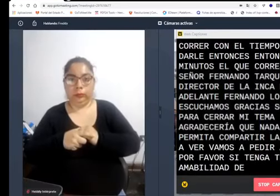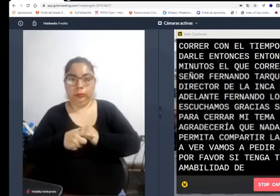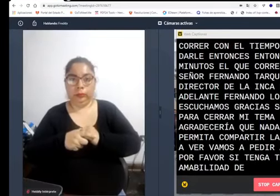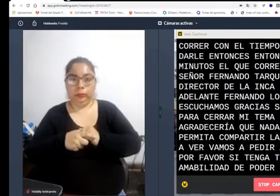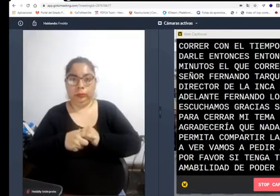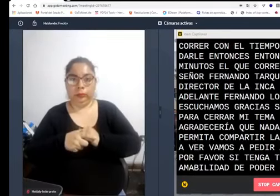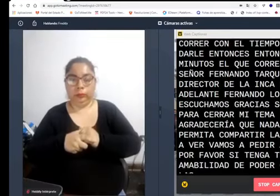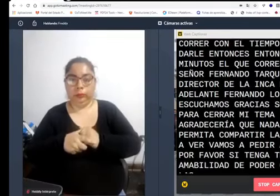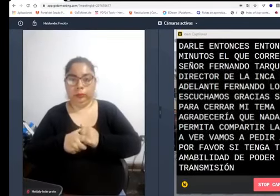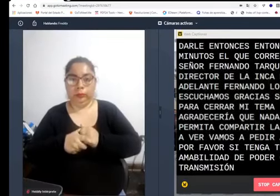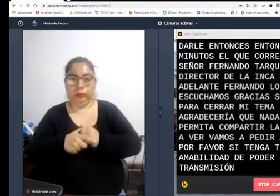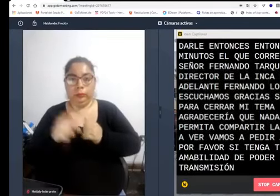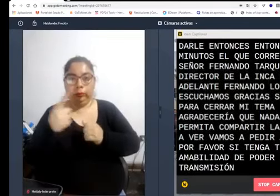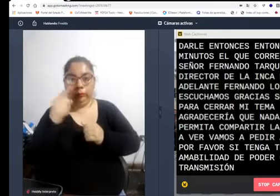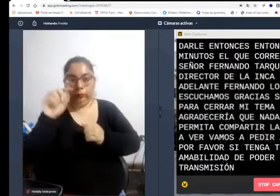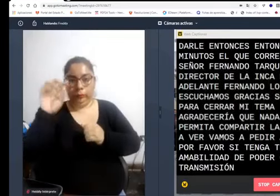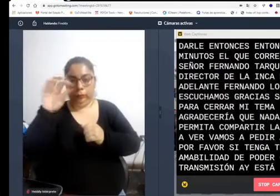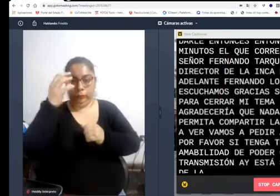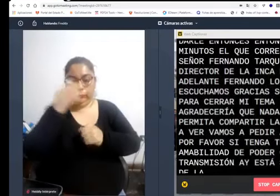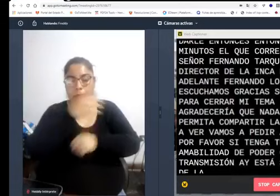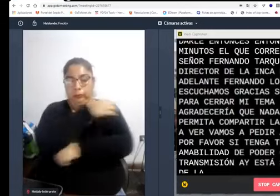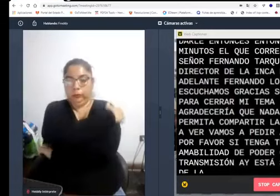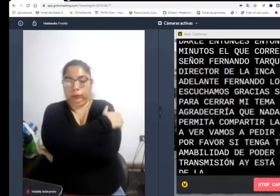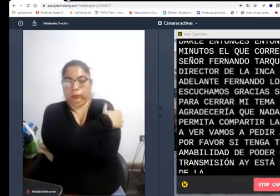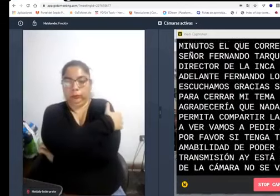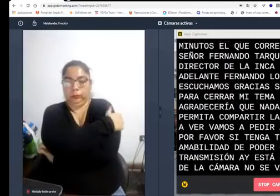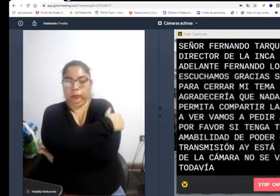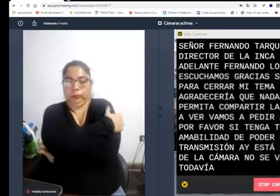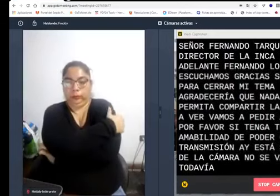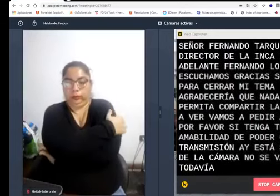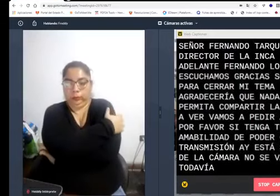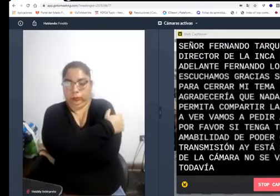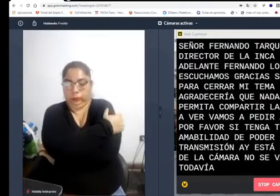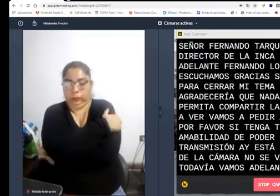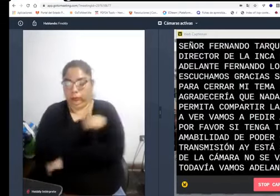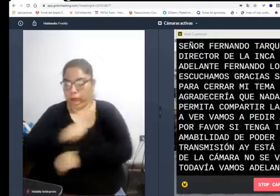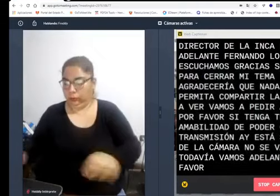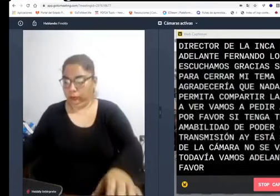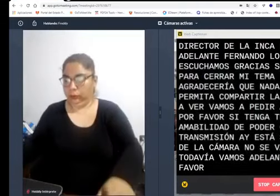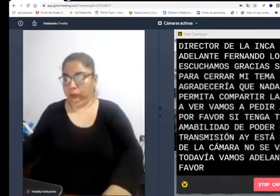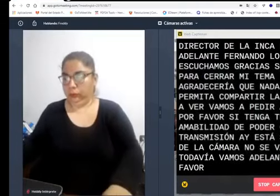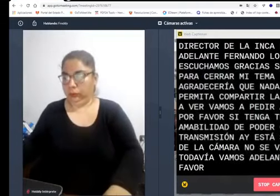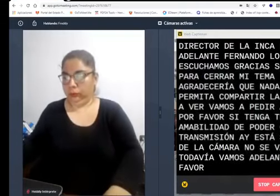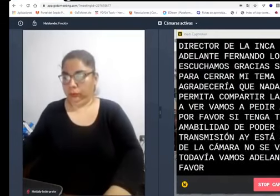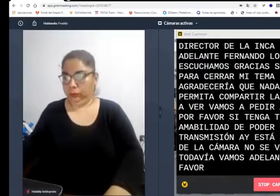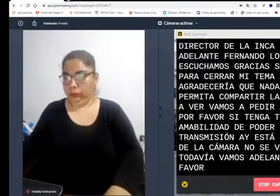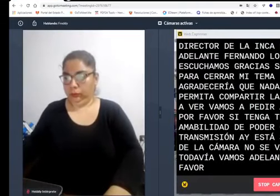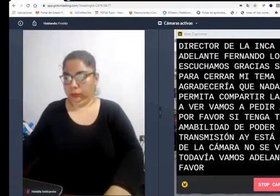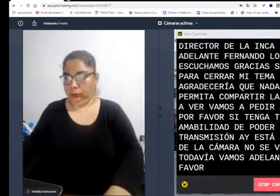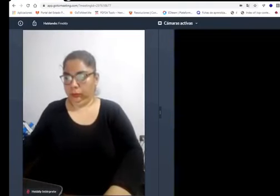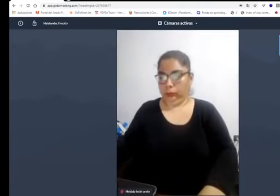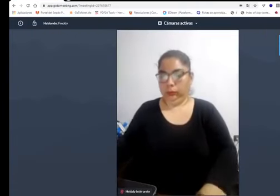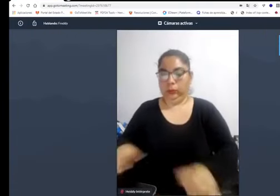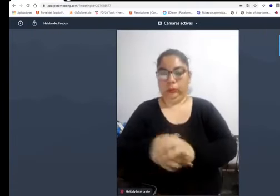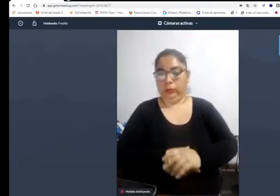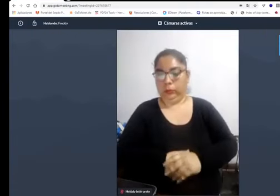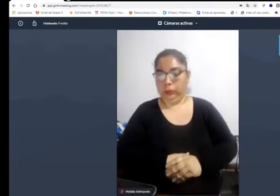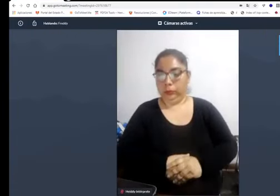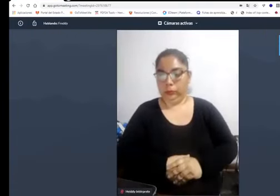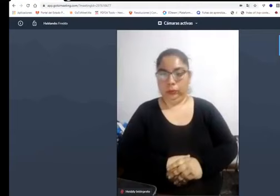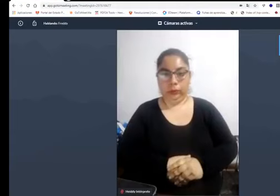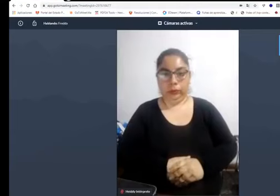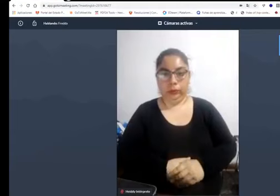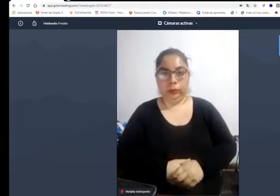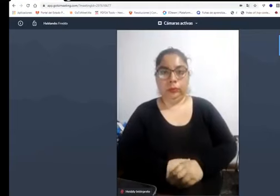está solamente de la cámara no se vaya todavía vamos adelante por favor Fernando bueno le había pedido si podía